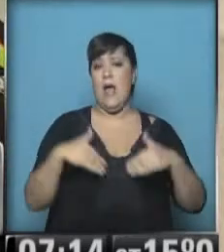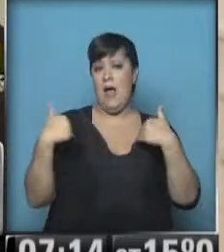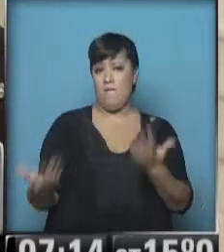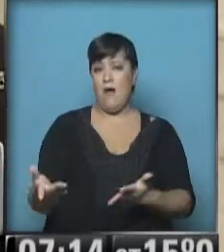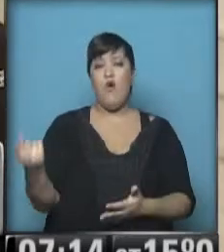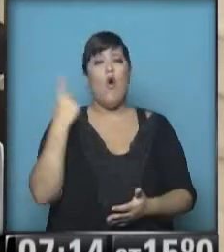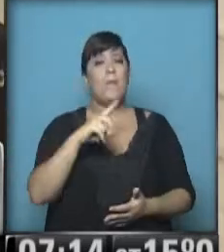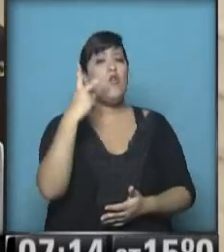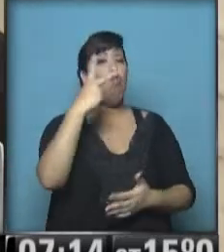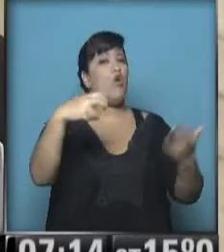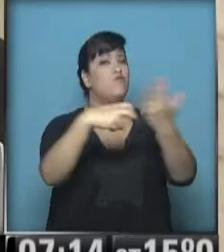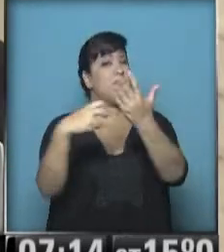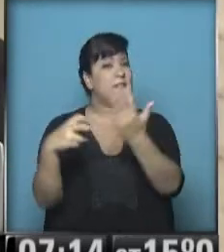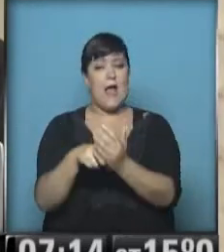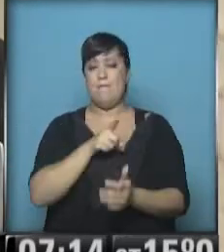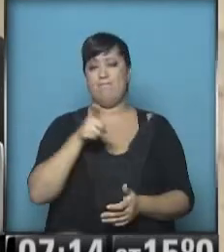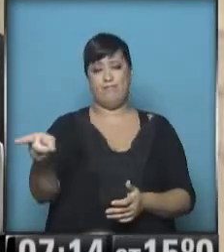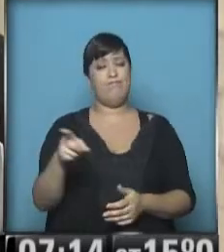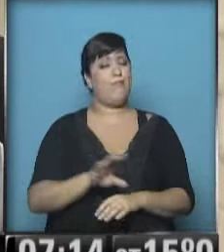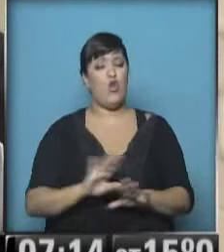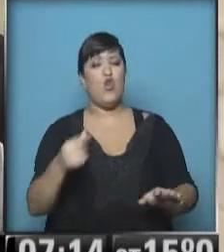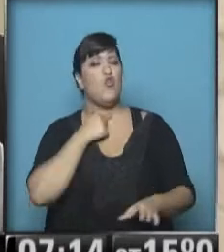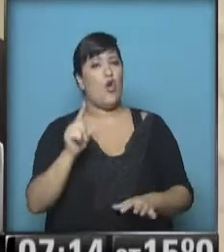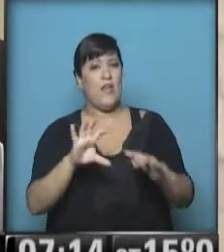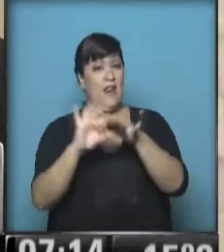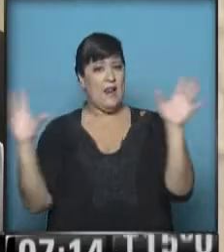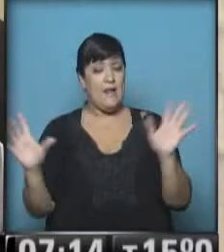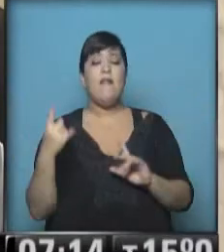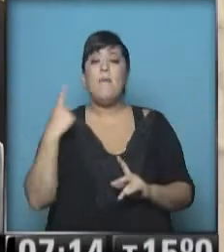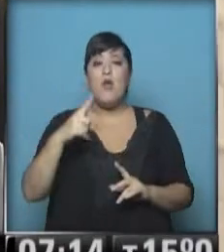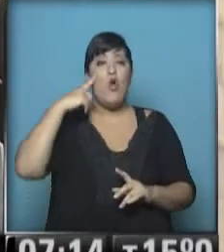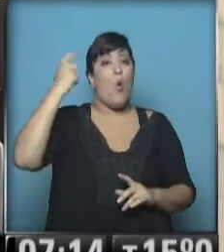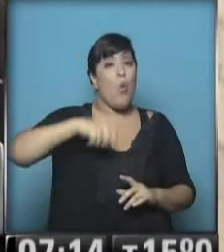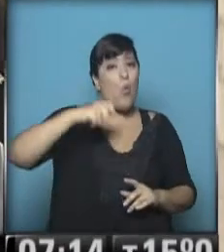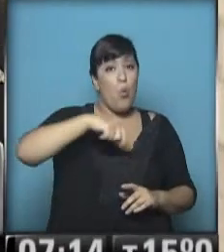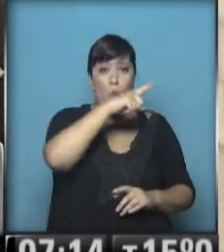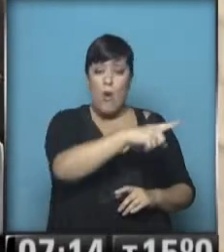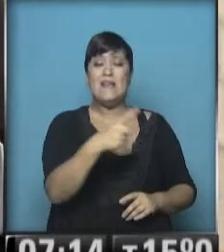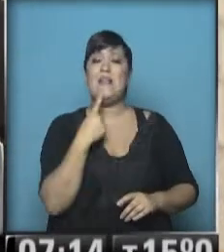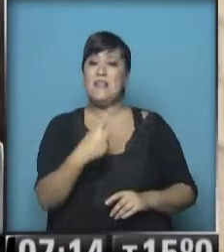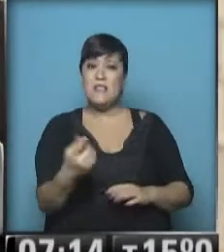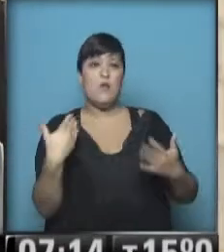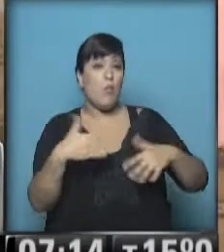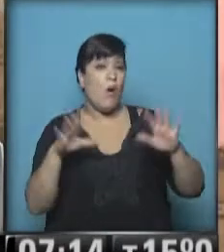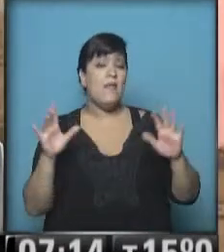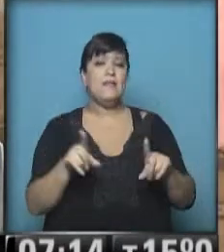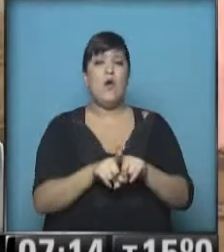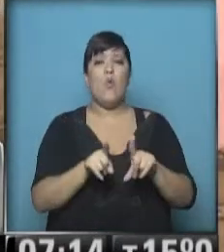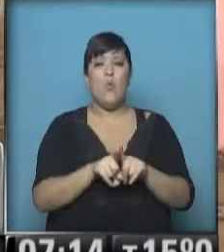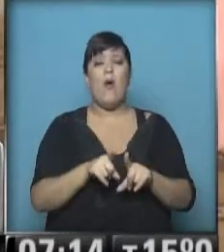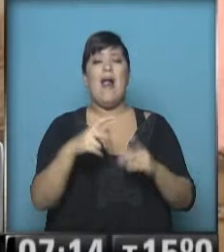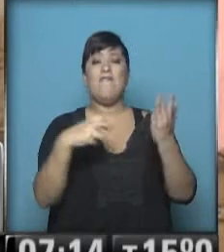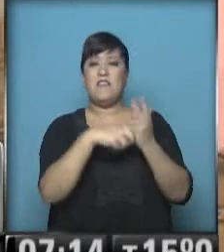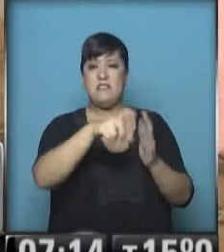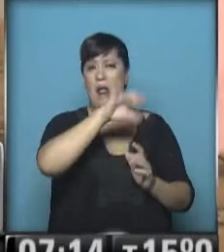hay dos fiscales que se oponen a la excarcelación. Los jueces, y atención, esto es un dato que no es menor, podrían correrle la vista al histórico fiscal del caso,